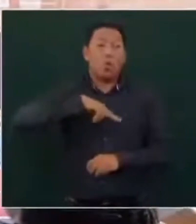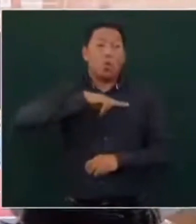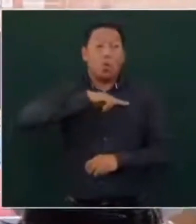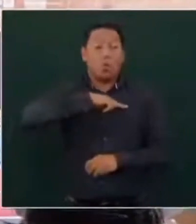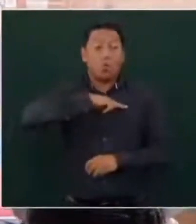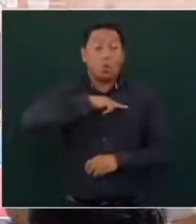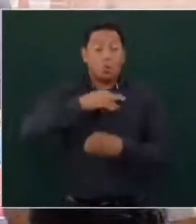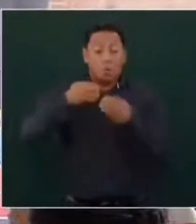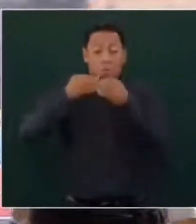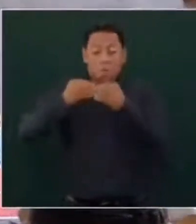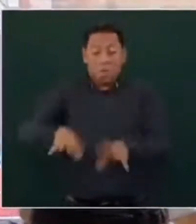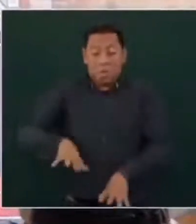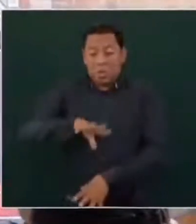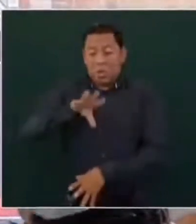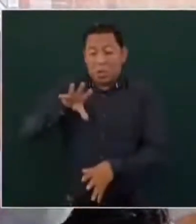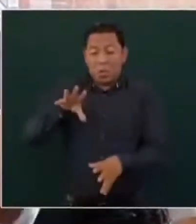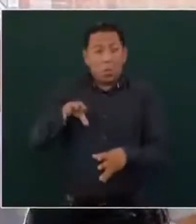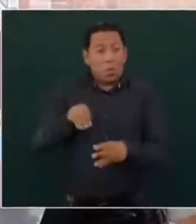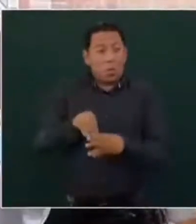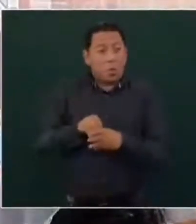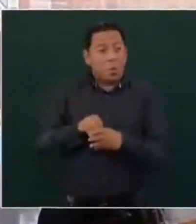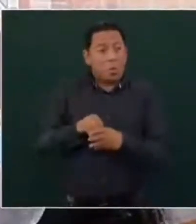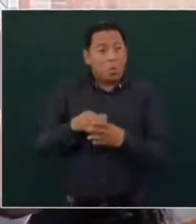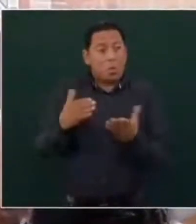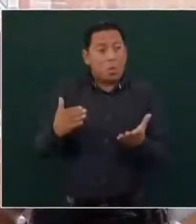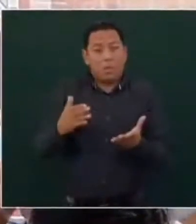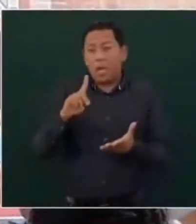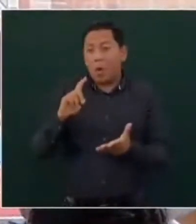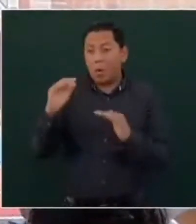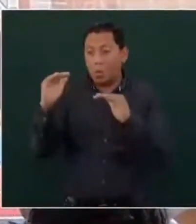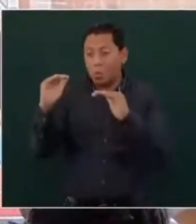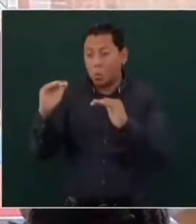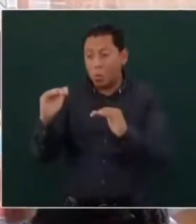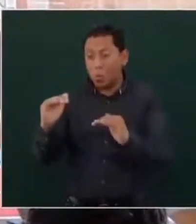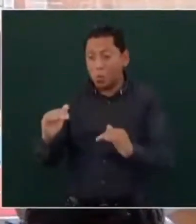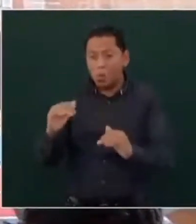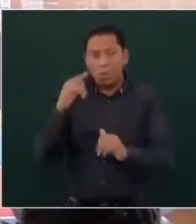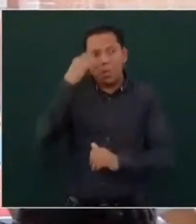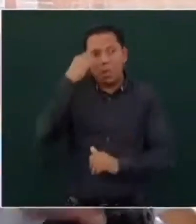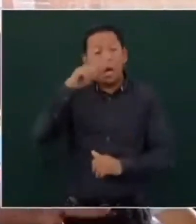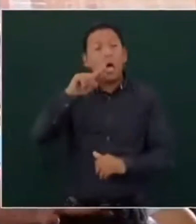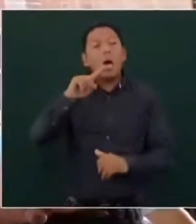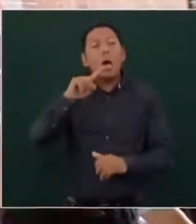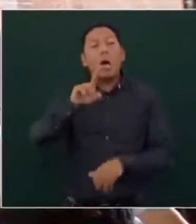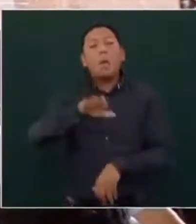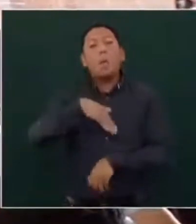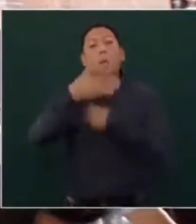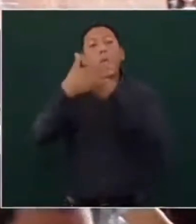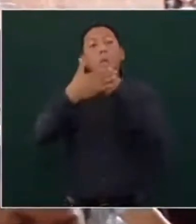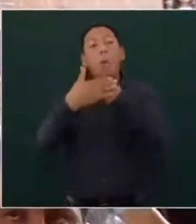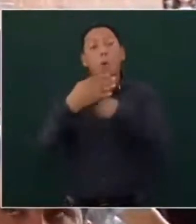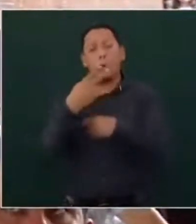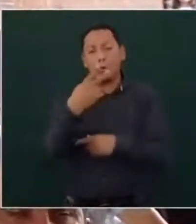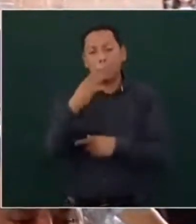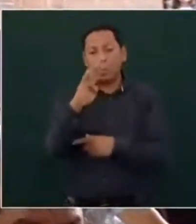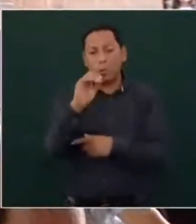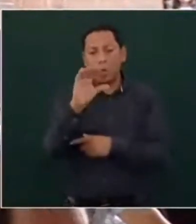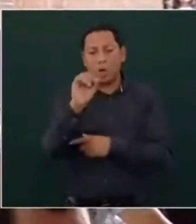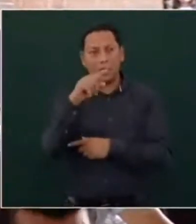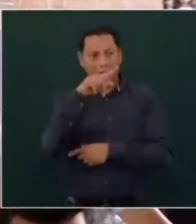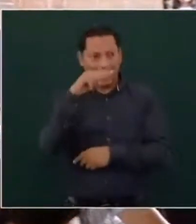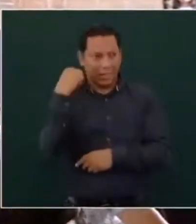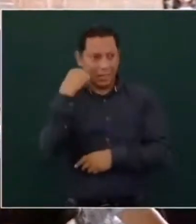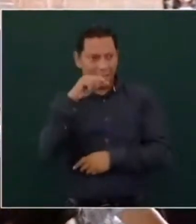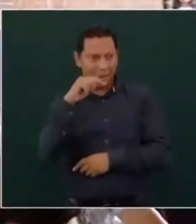ellos, para que no se inunde dos bocas, que es la obra magna del sexenio de Andrés Manuel. Es lo que dicen ellos. Por eso también quisiéramos que usted,